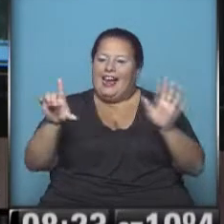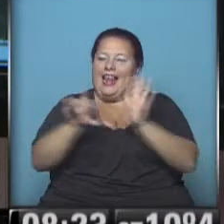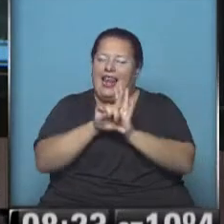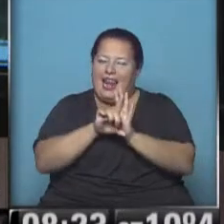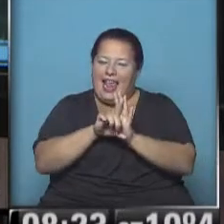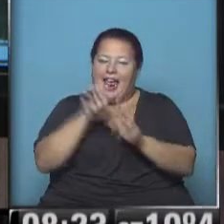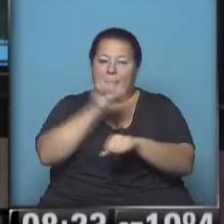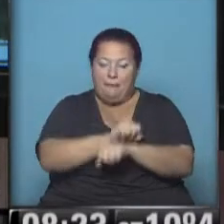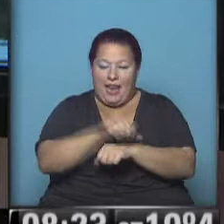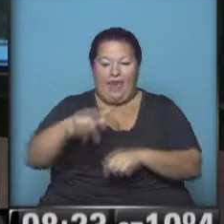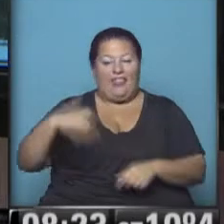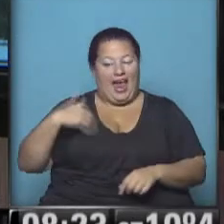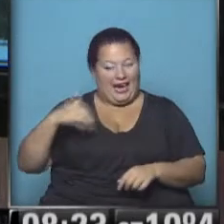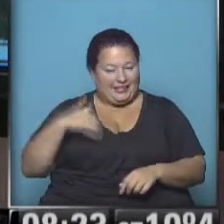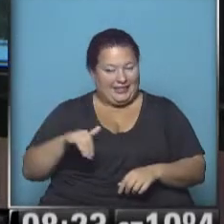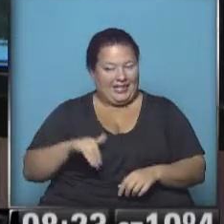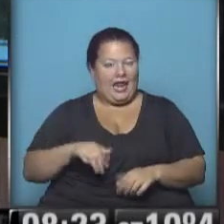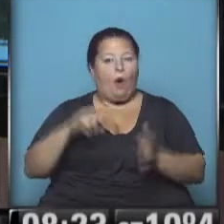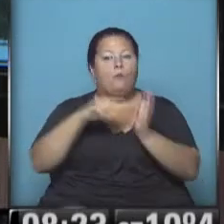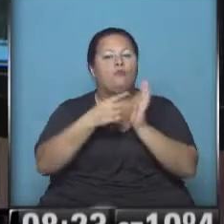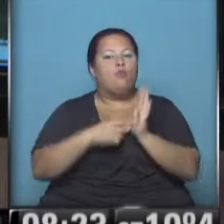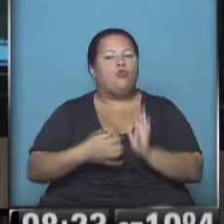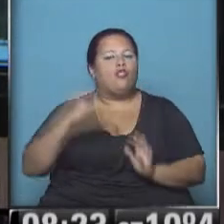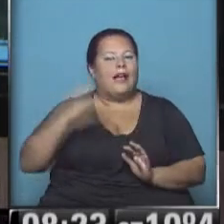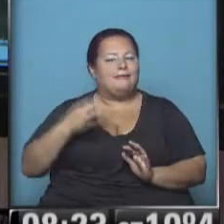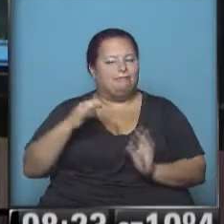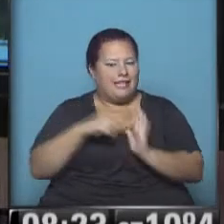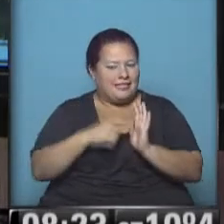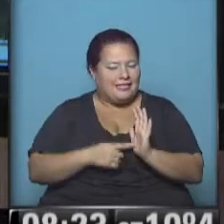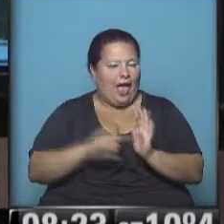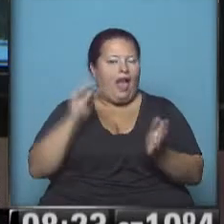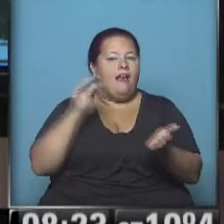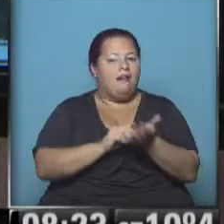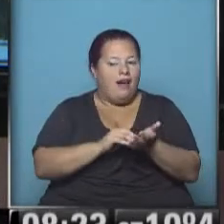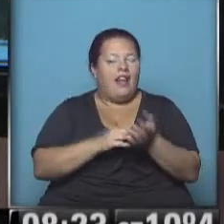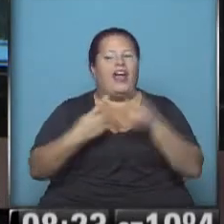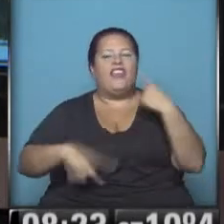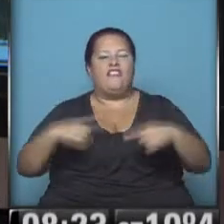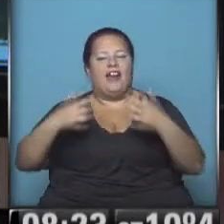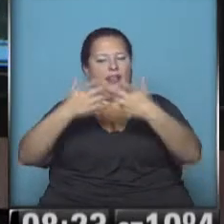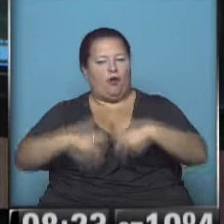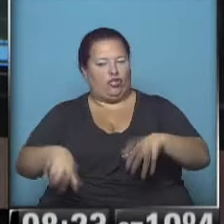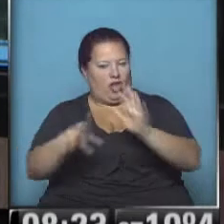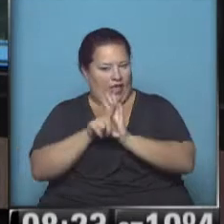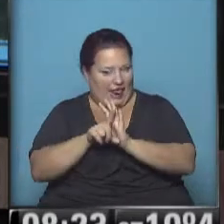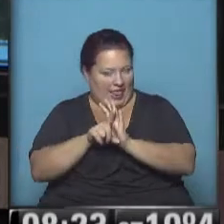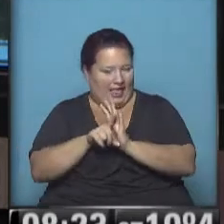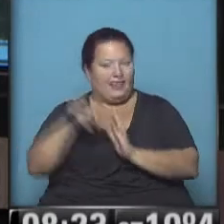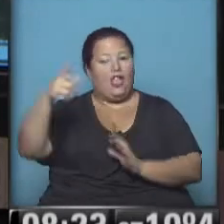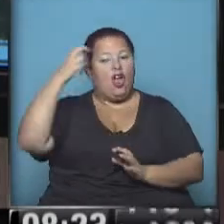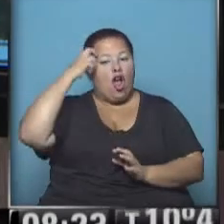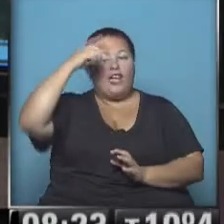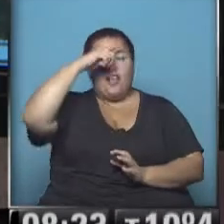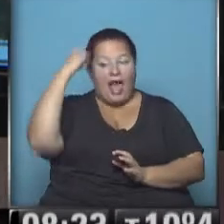Procesal Penal en la República Argentina, los puntos específicos plasmados en diferentes proyectos de ley que el Congreso